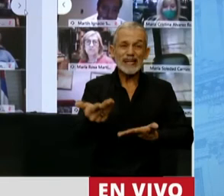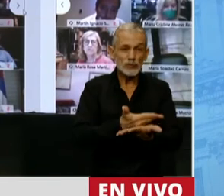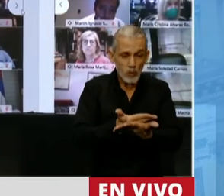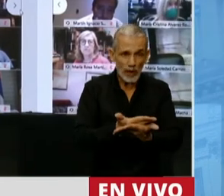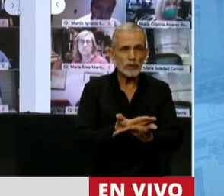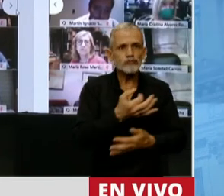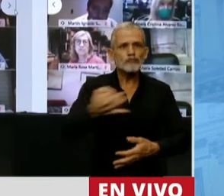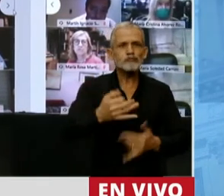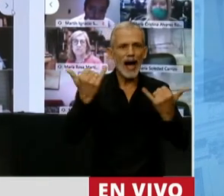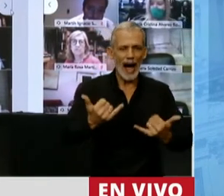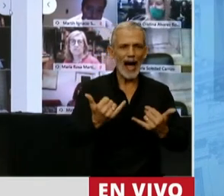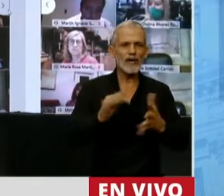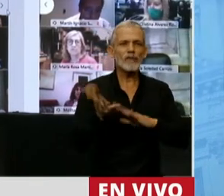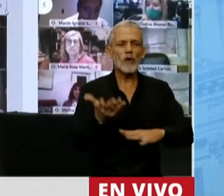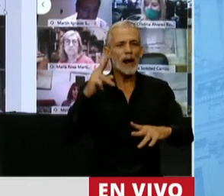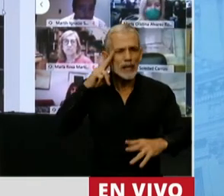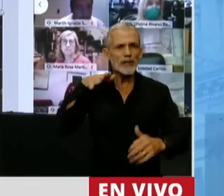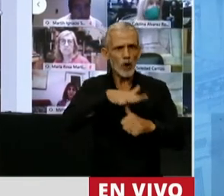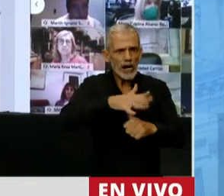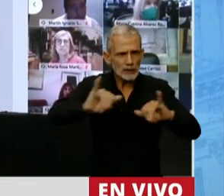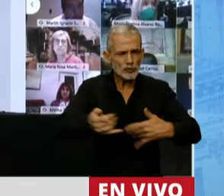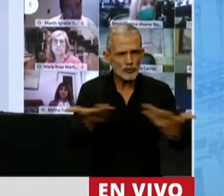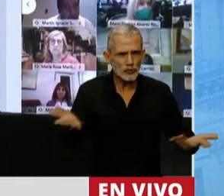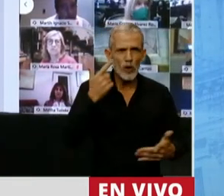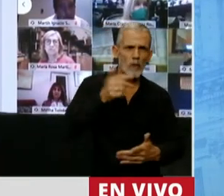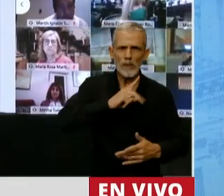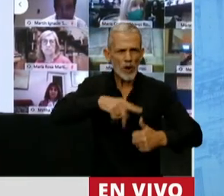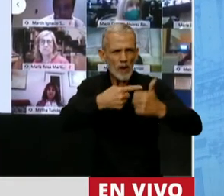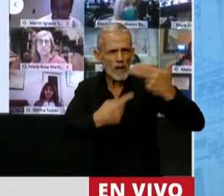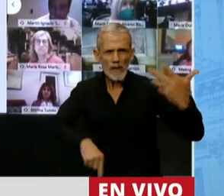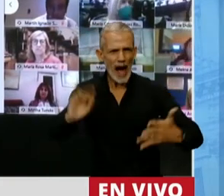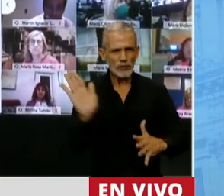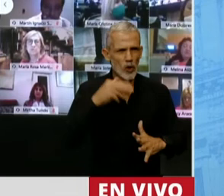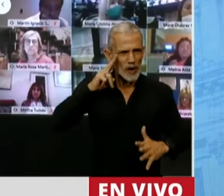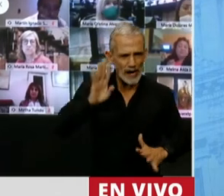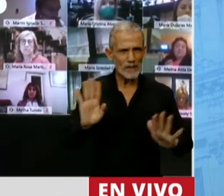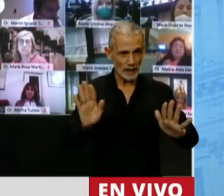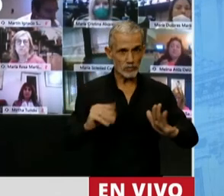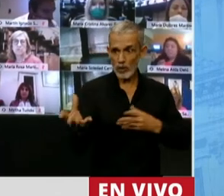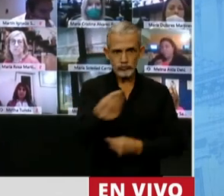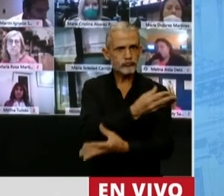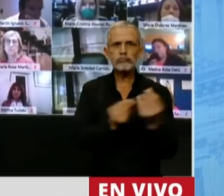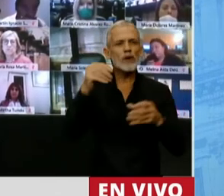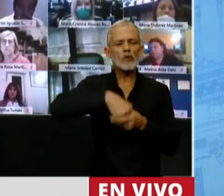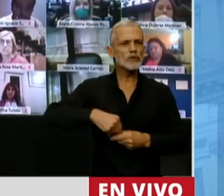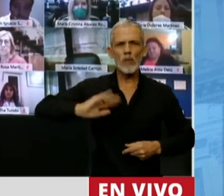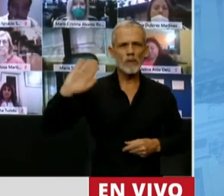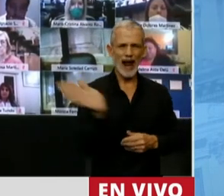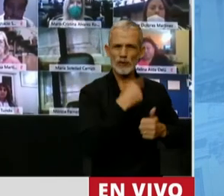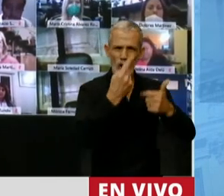además efectivamente tiene perspectiva de género. Este presupuesto es profundamente solidario e inclusivo.